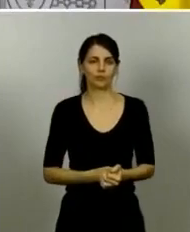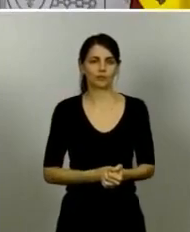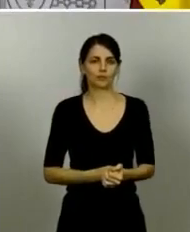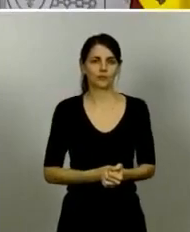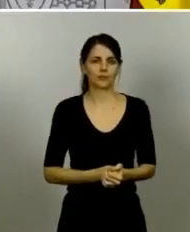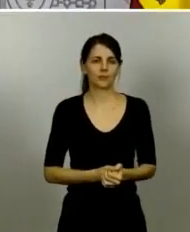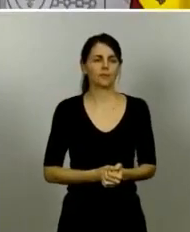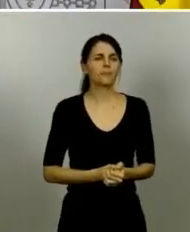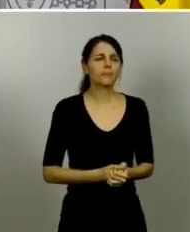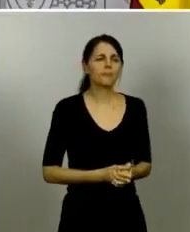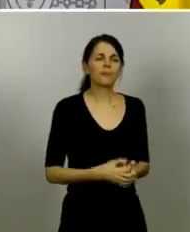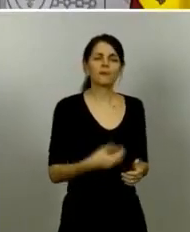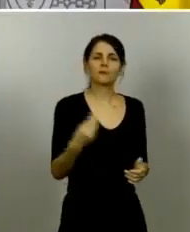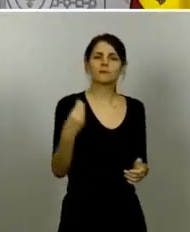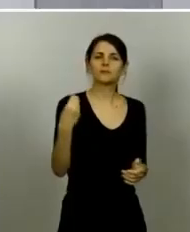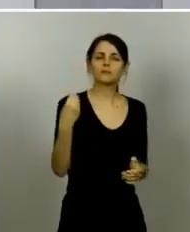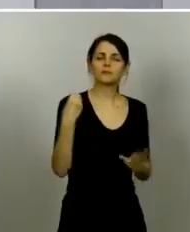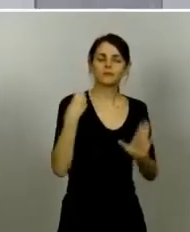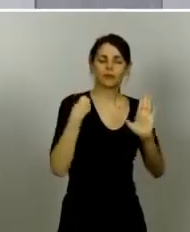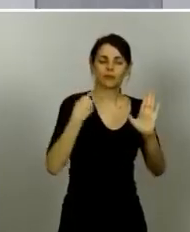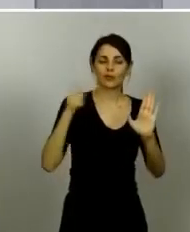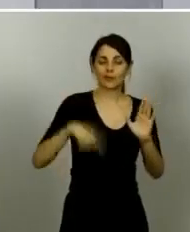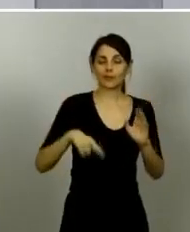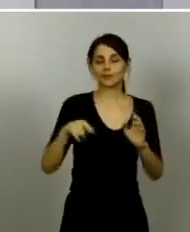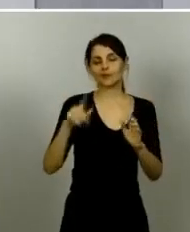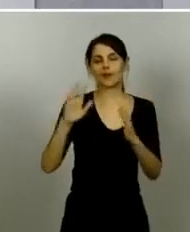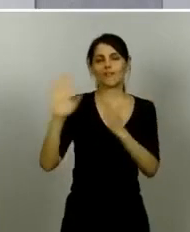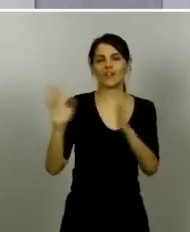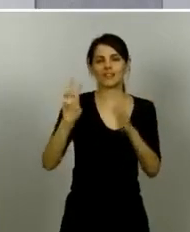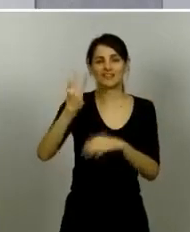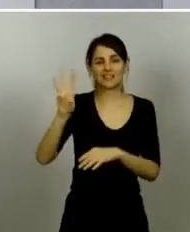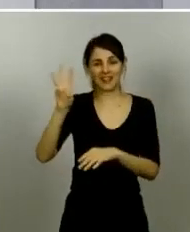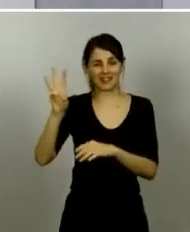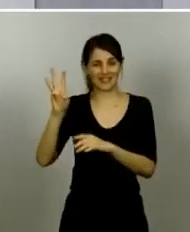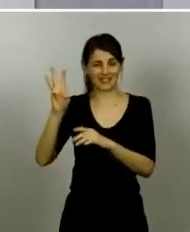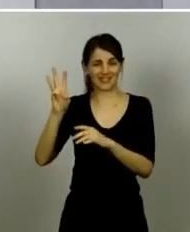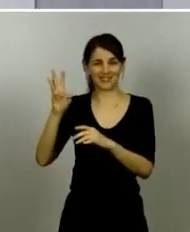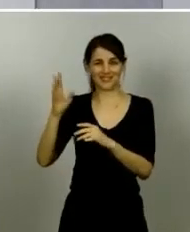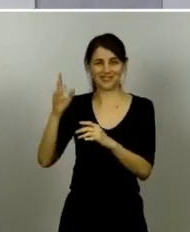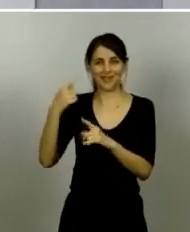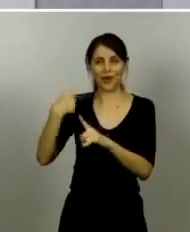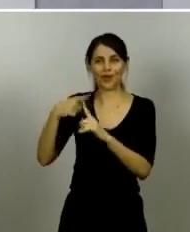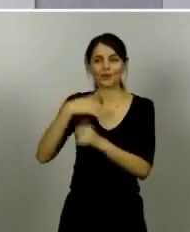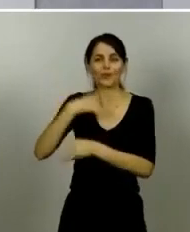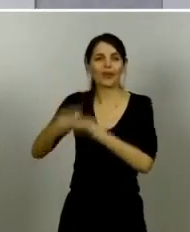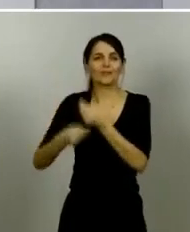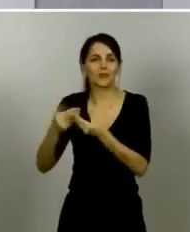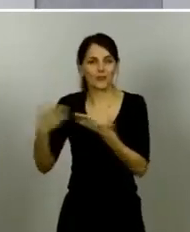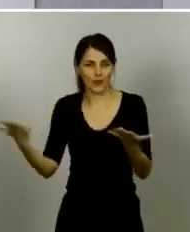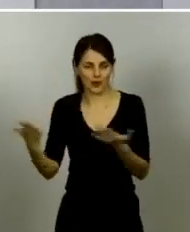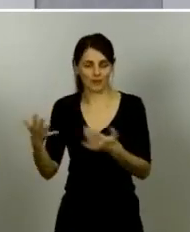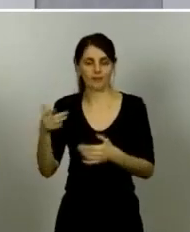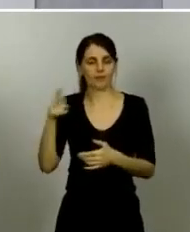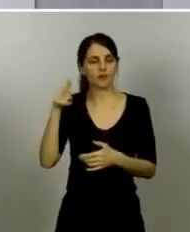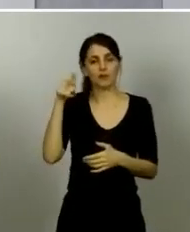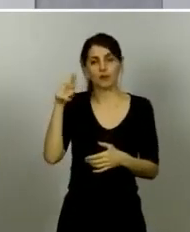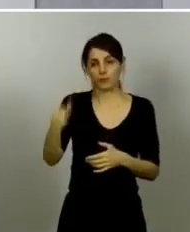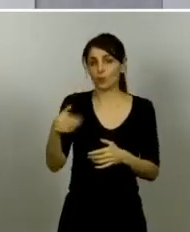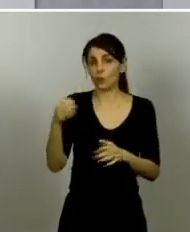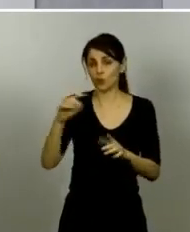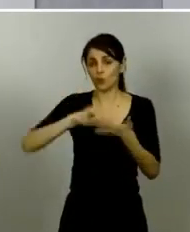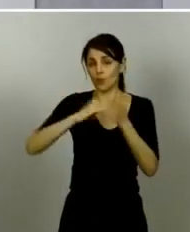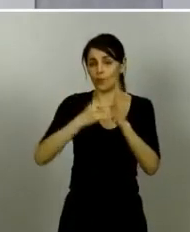actividades permitidas en fase 3 me remito a la presentación que hicimos en su momento del plan de desescalado donde se indican